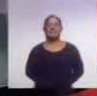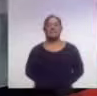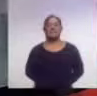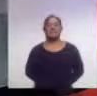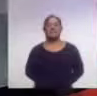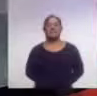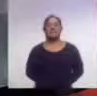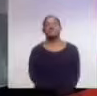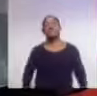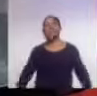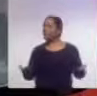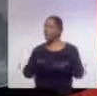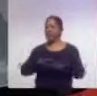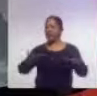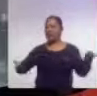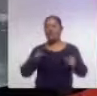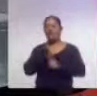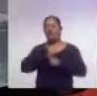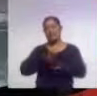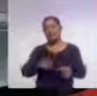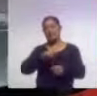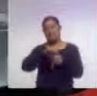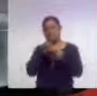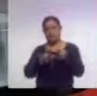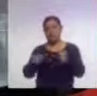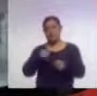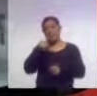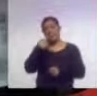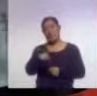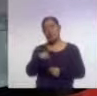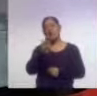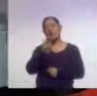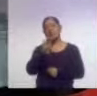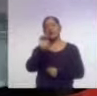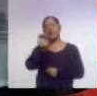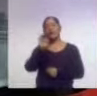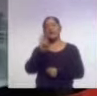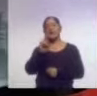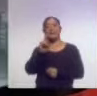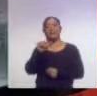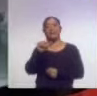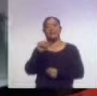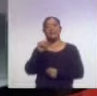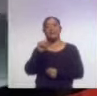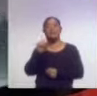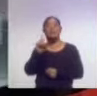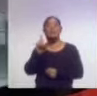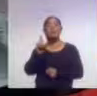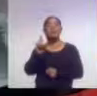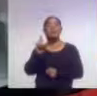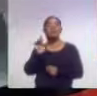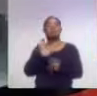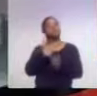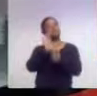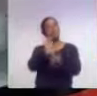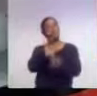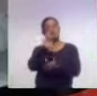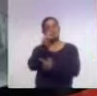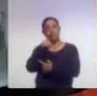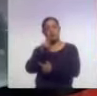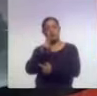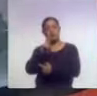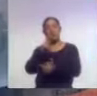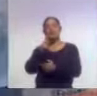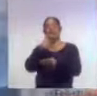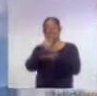Vamos a la información nacional y le comento que Ebrard presenta ante la ONU el Plan de Desarrollo para Centroamérica.